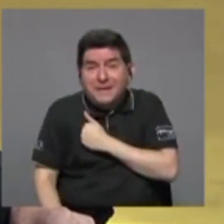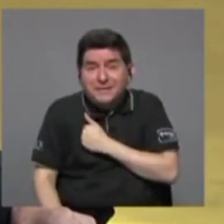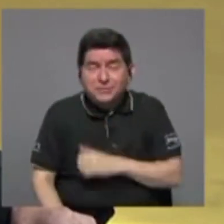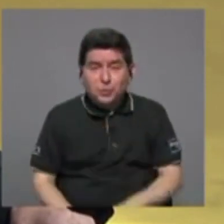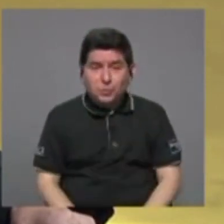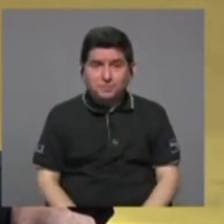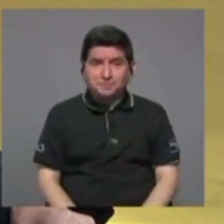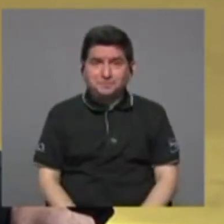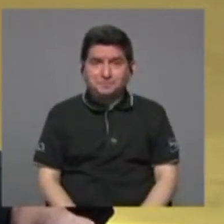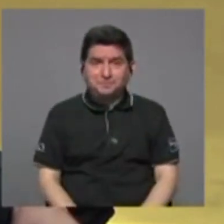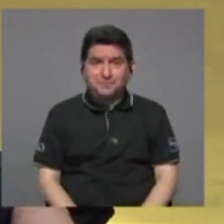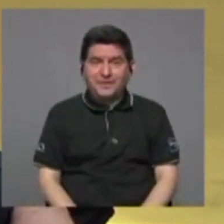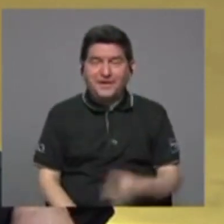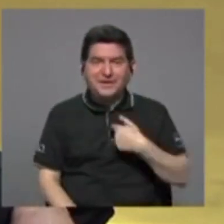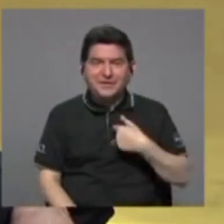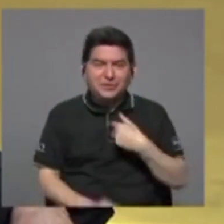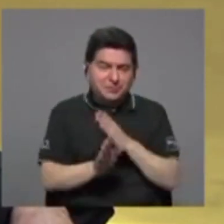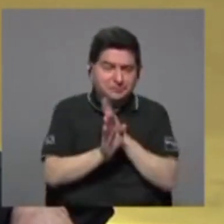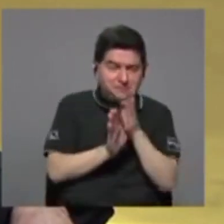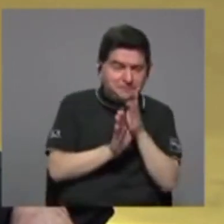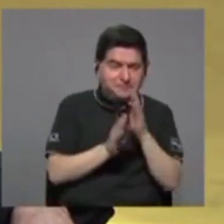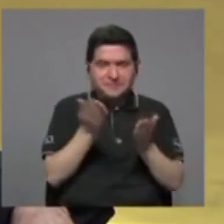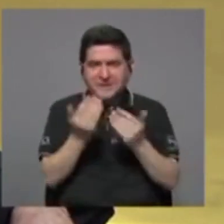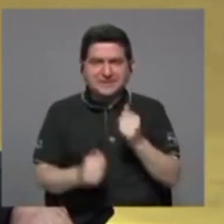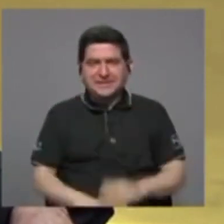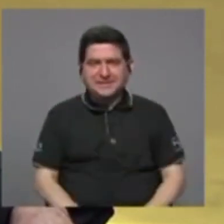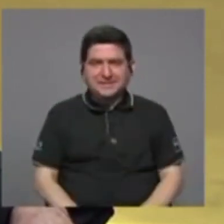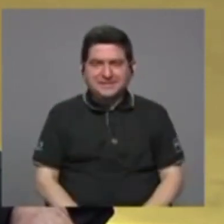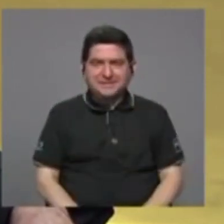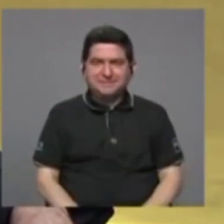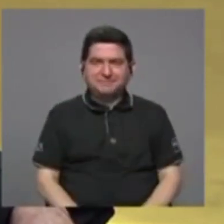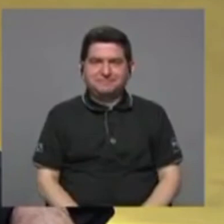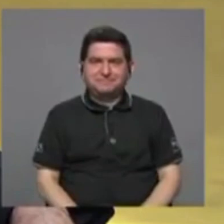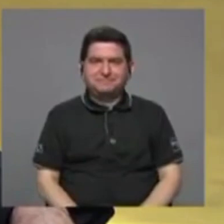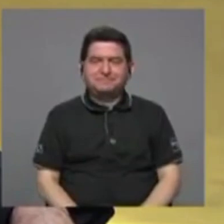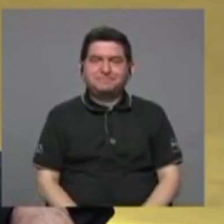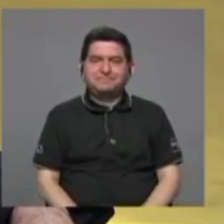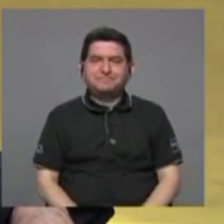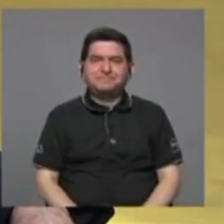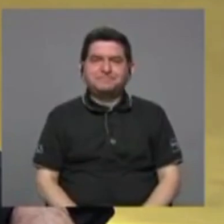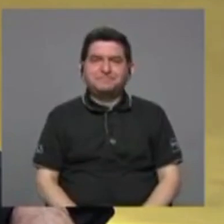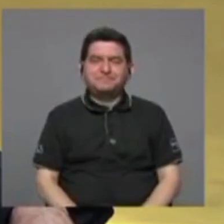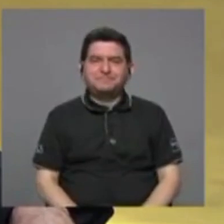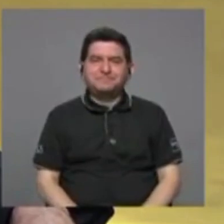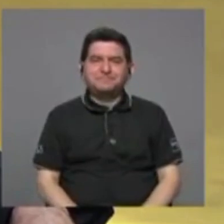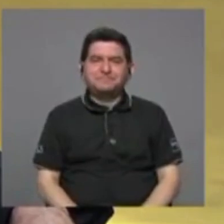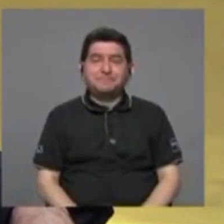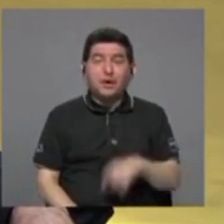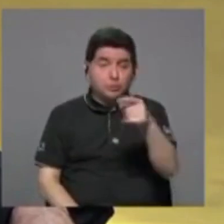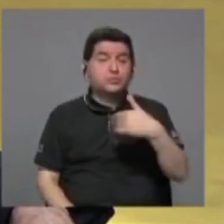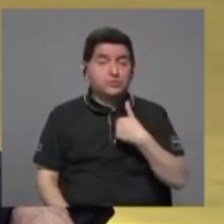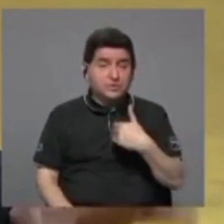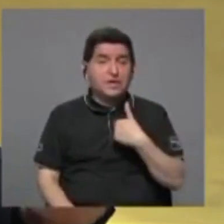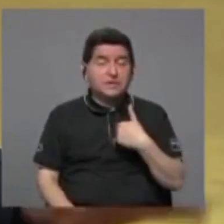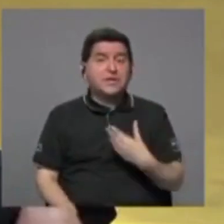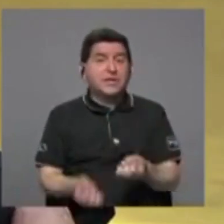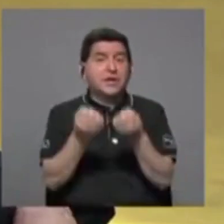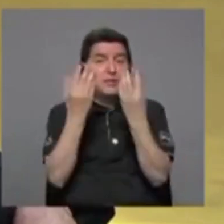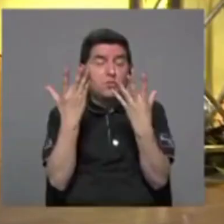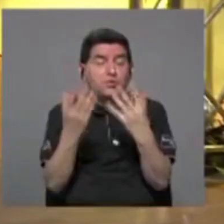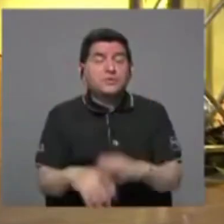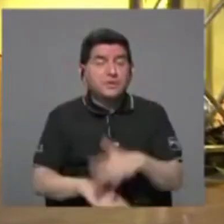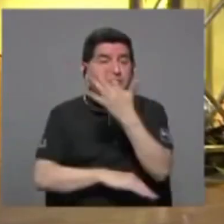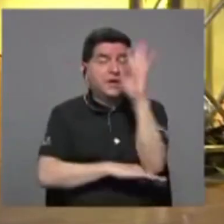hice una digresión, doctora Ibrahim, sobre los árboles, que ustedes tienen muchos y muy